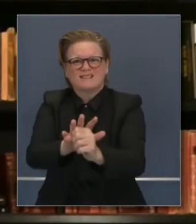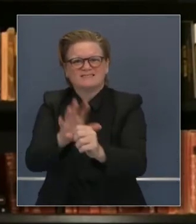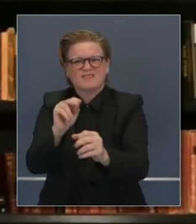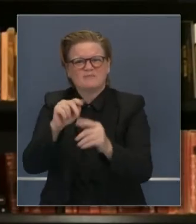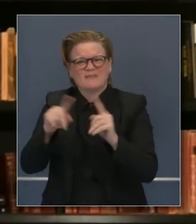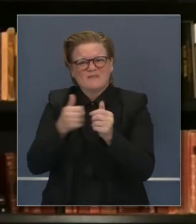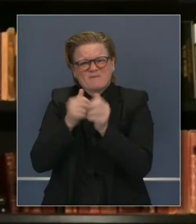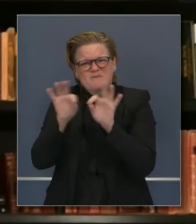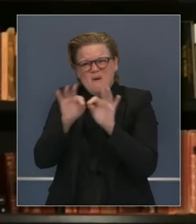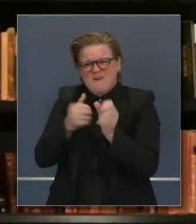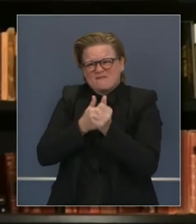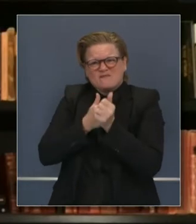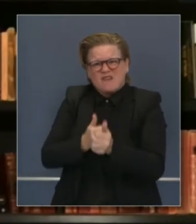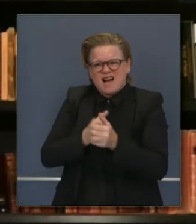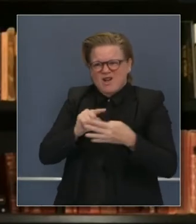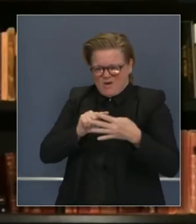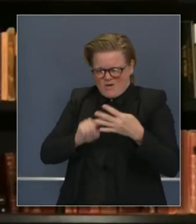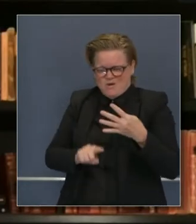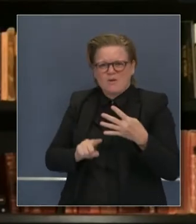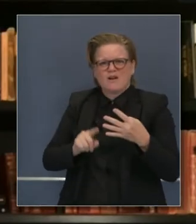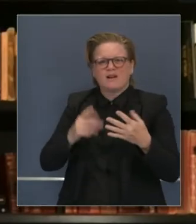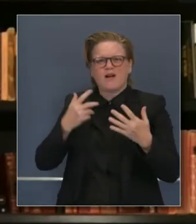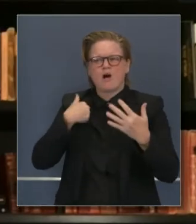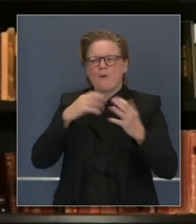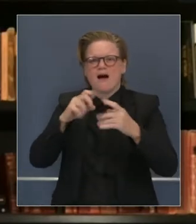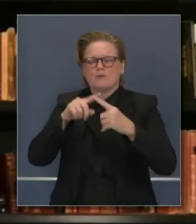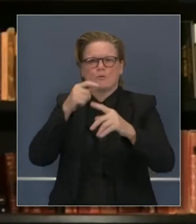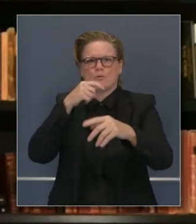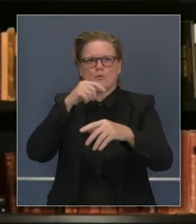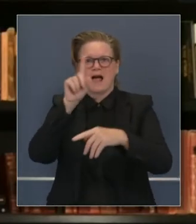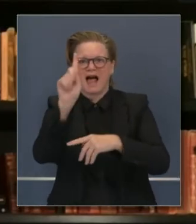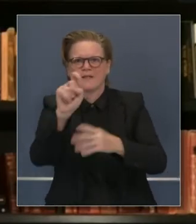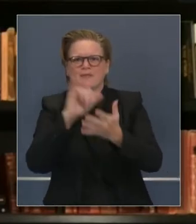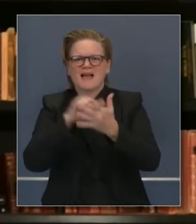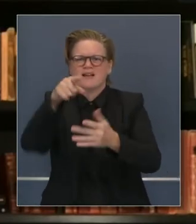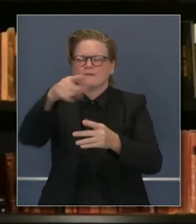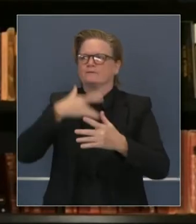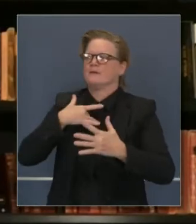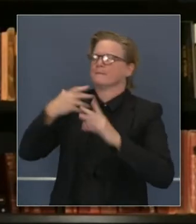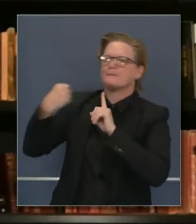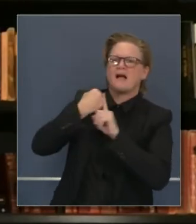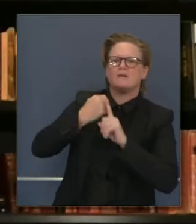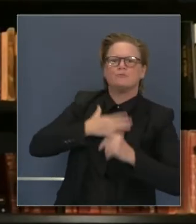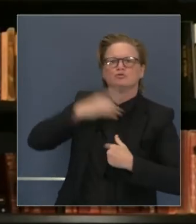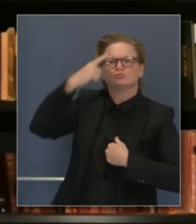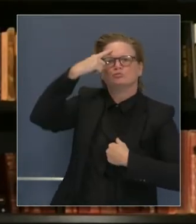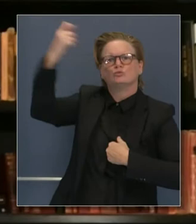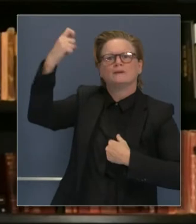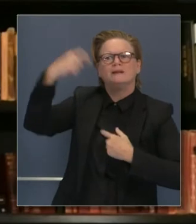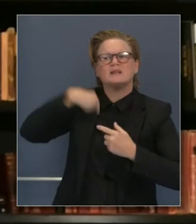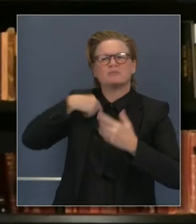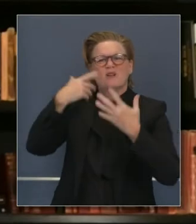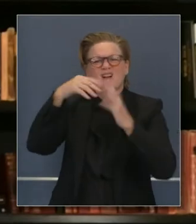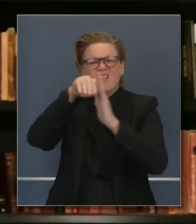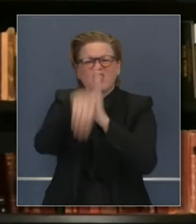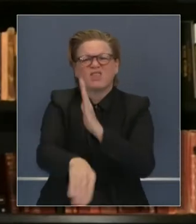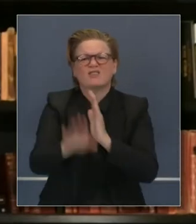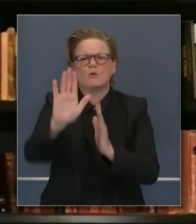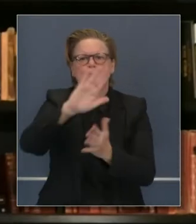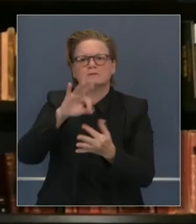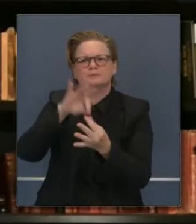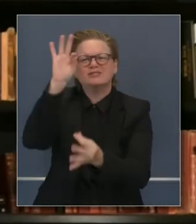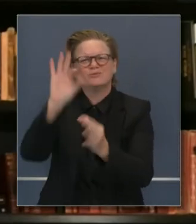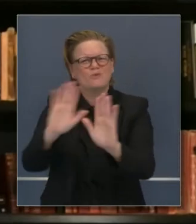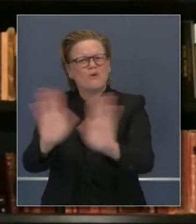emotiva, económica, de cómo esto impacta sus sueños, particularmente comerciantes y empresarios. Tengo mucho respeto y